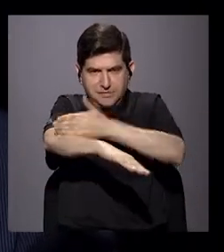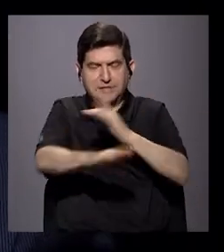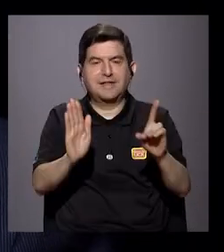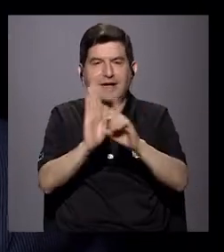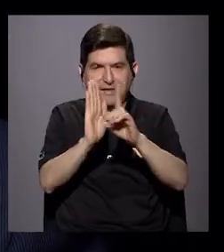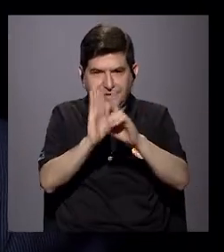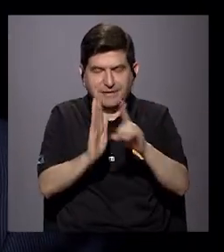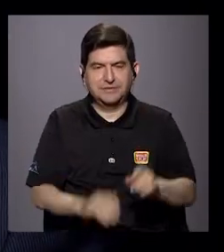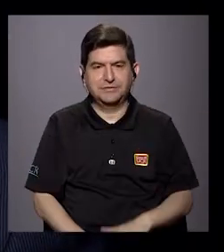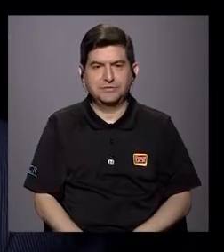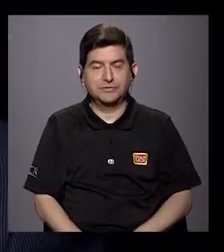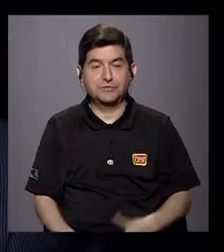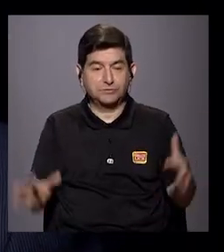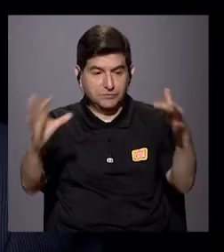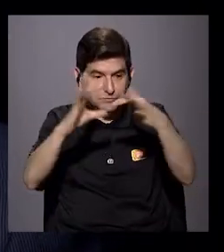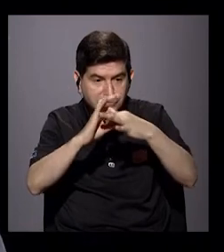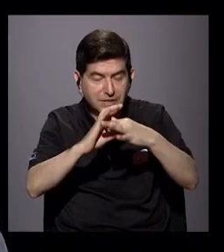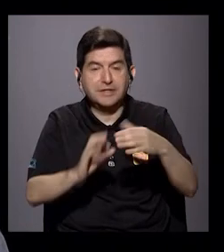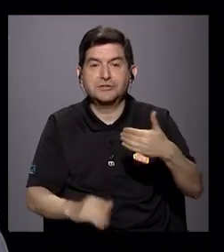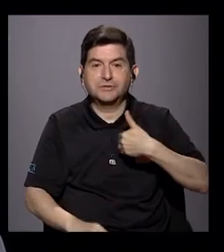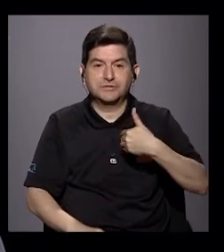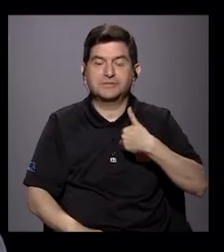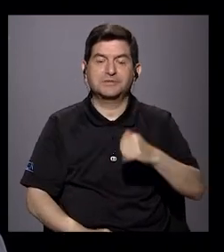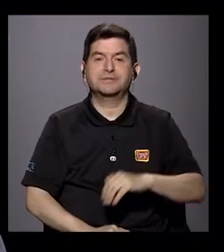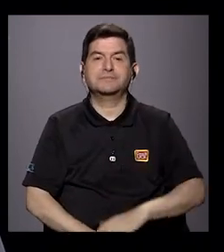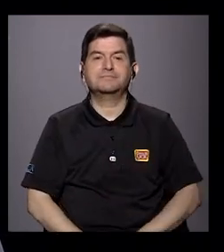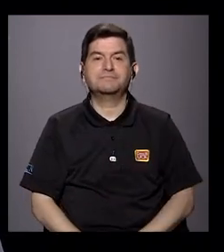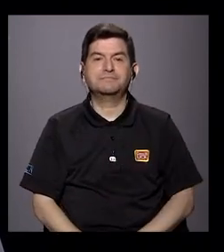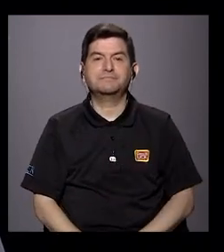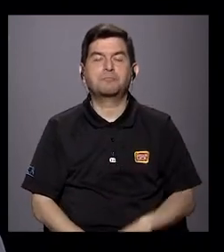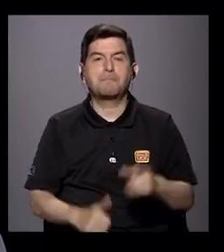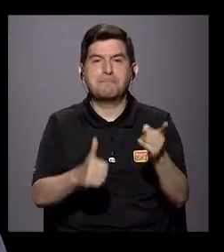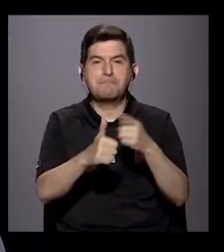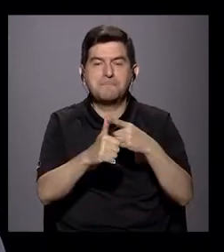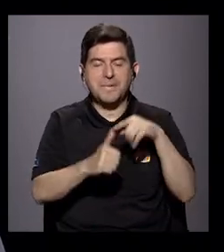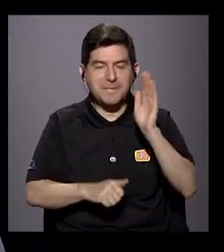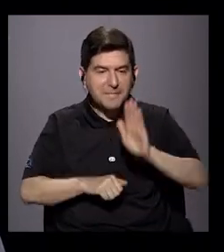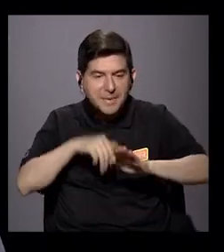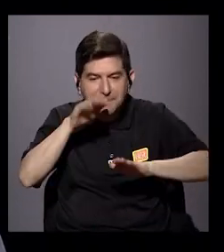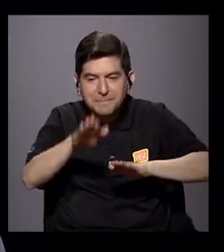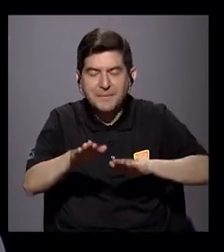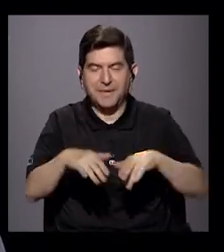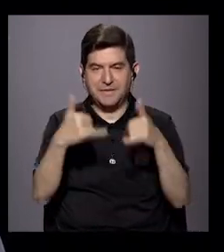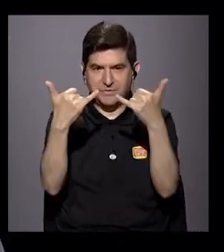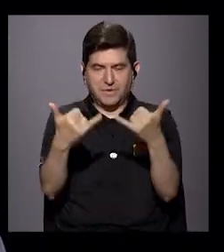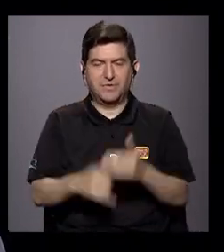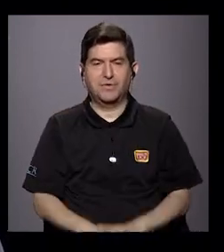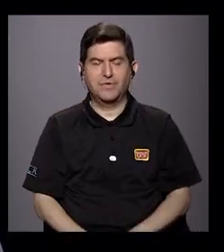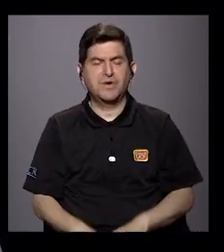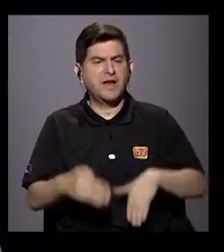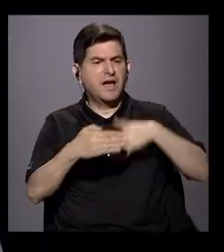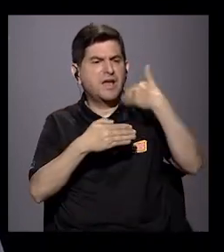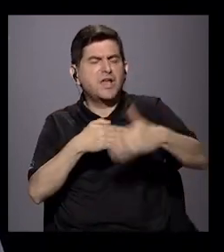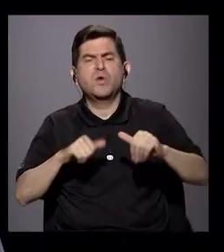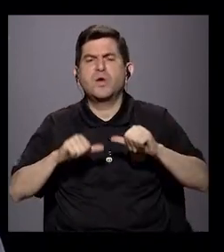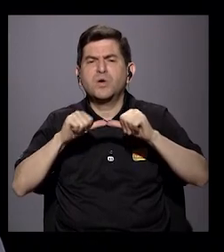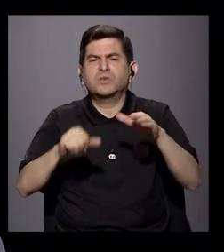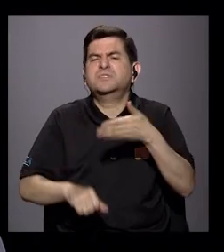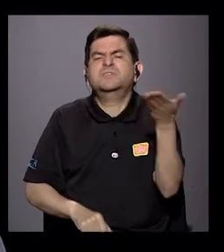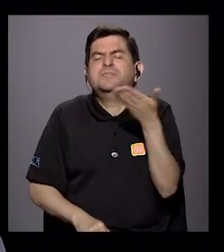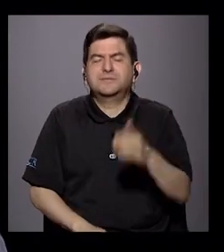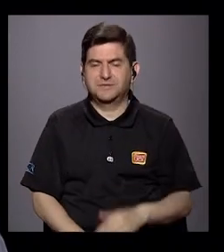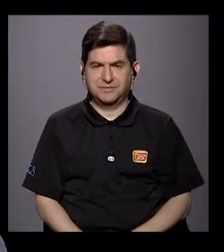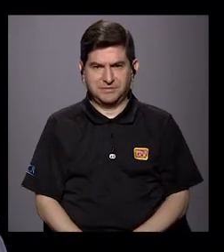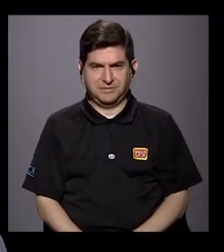derechos que vienen derivados. Pues, se da un primer paso, ¿cuáles son esos que siguen? ¿Y que